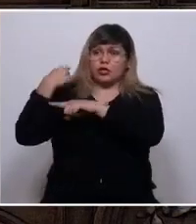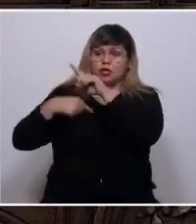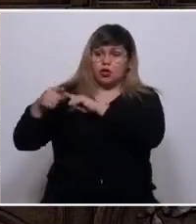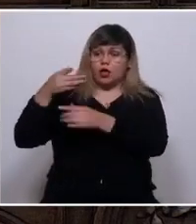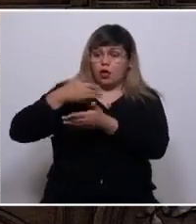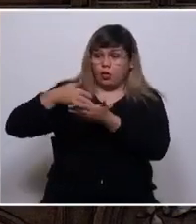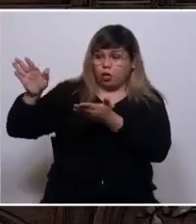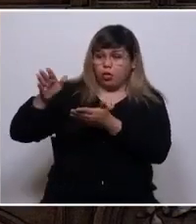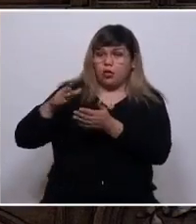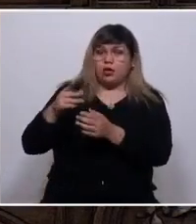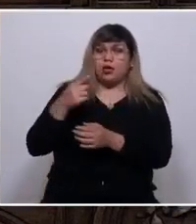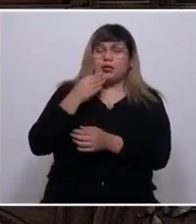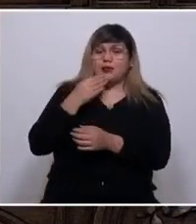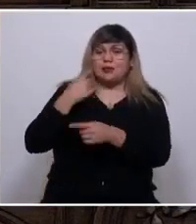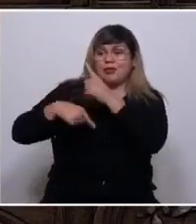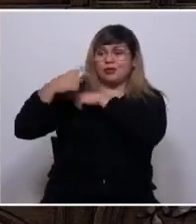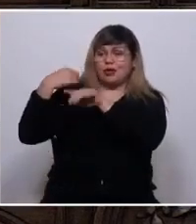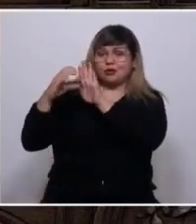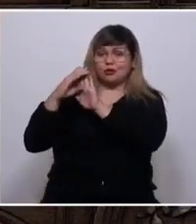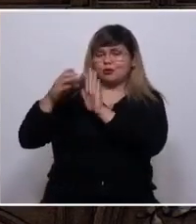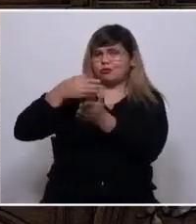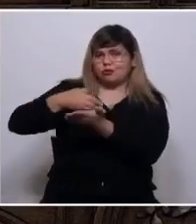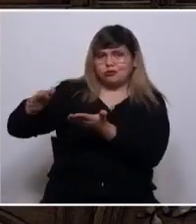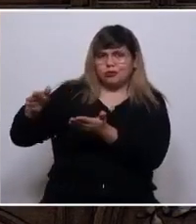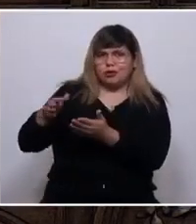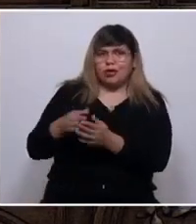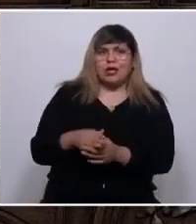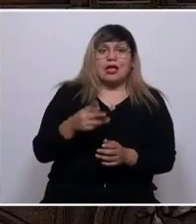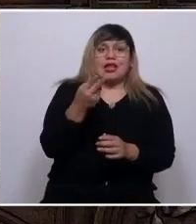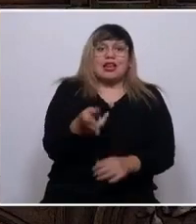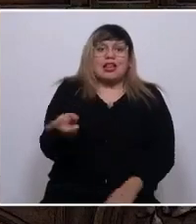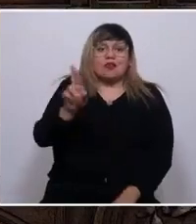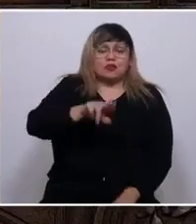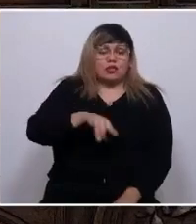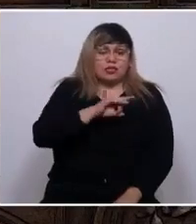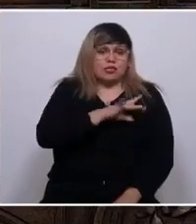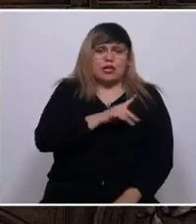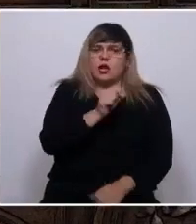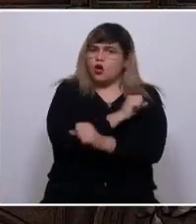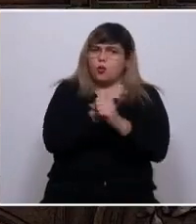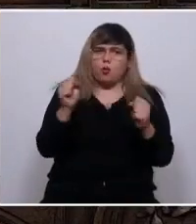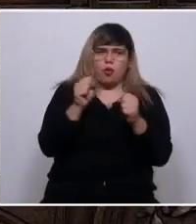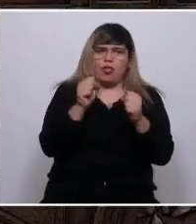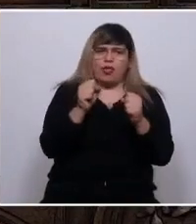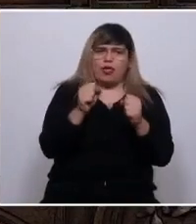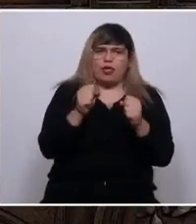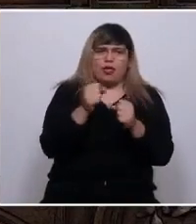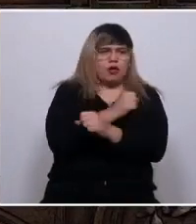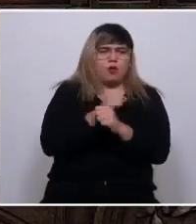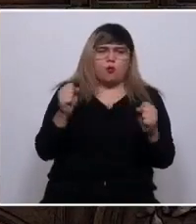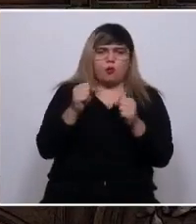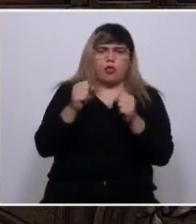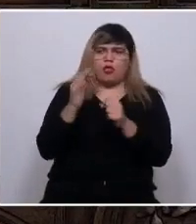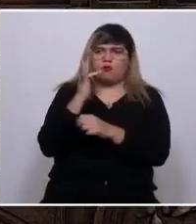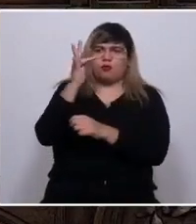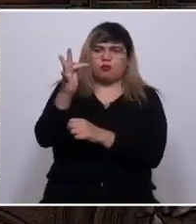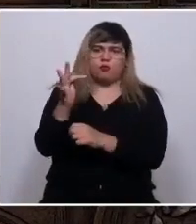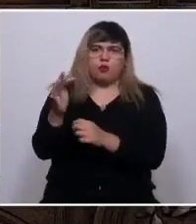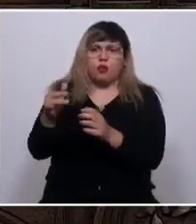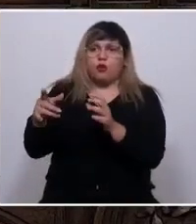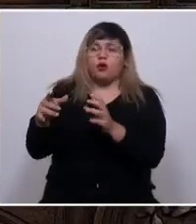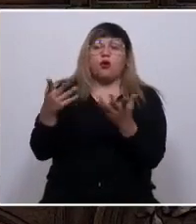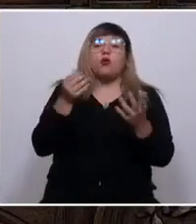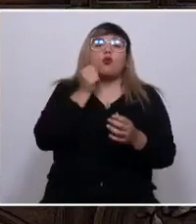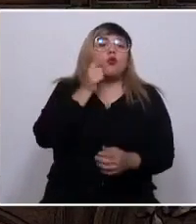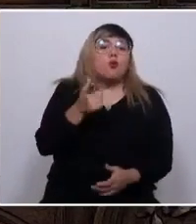tradición constitucional. La refundación no puede ser el camino. El camino que hoy debemos tomar juntos es